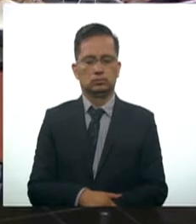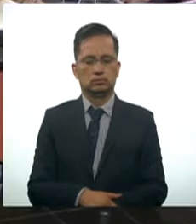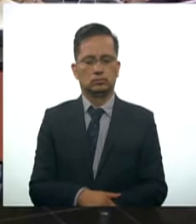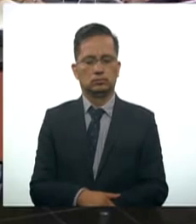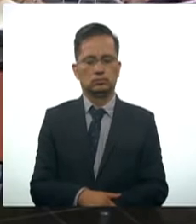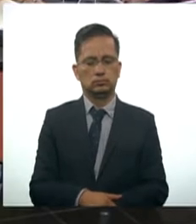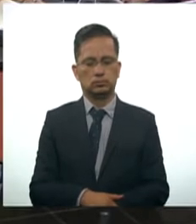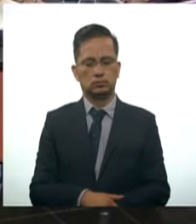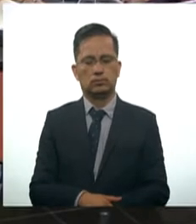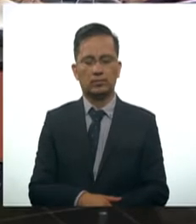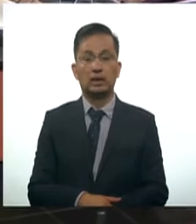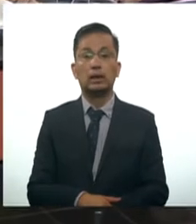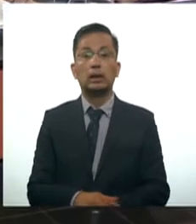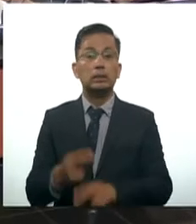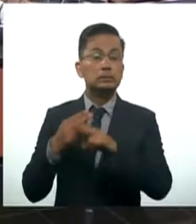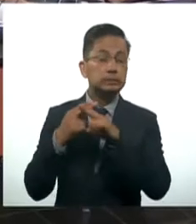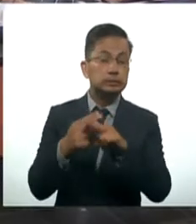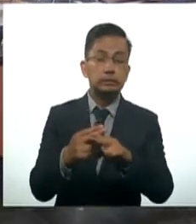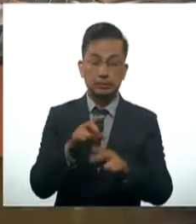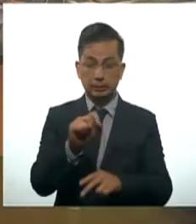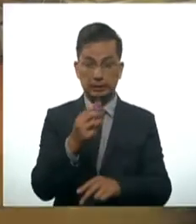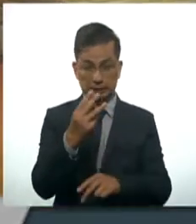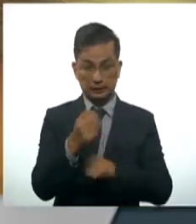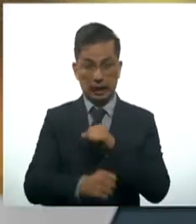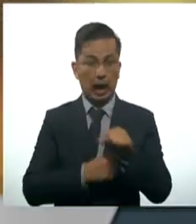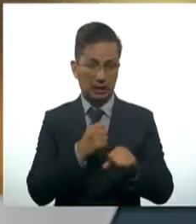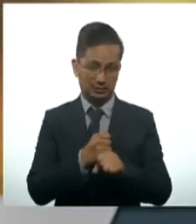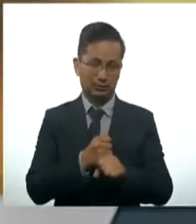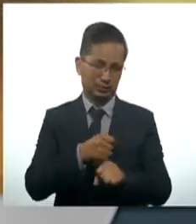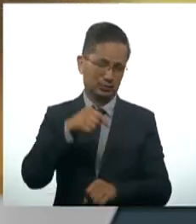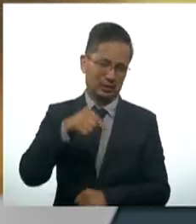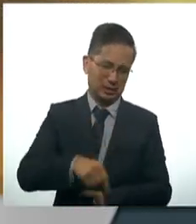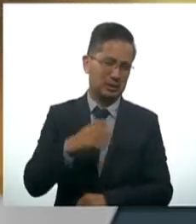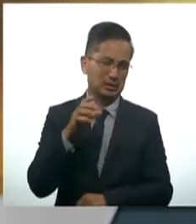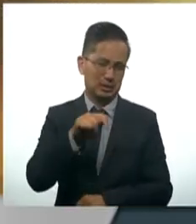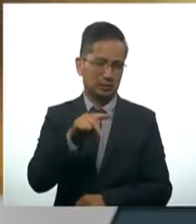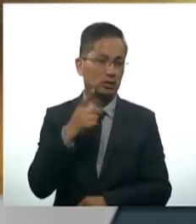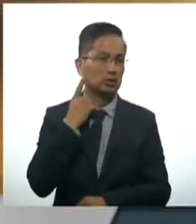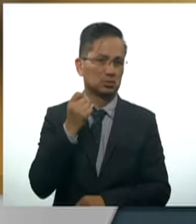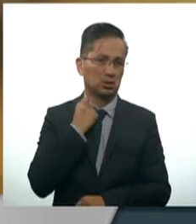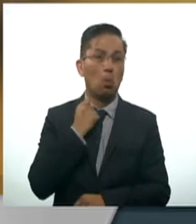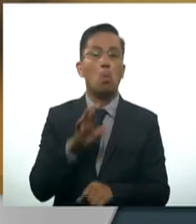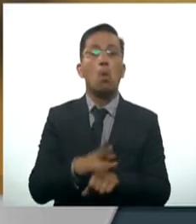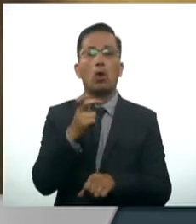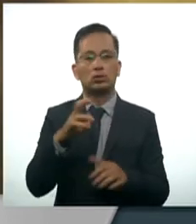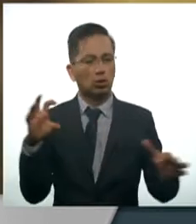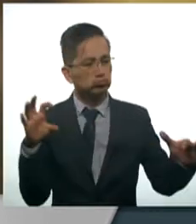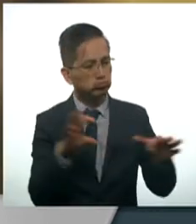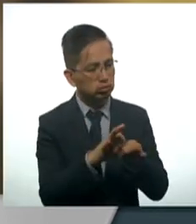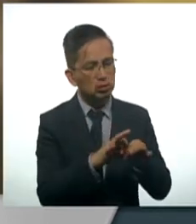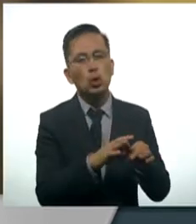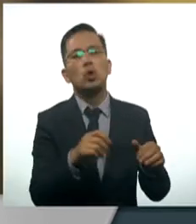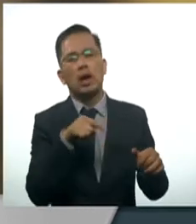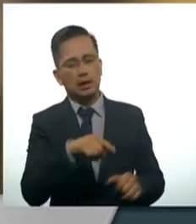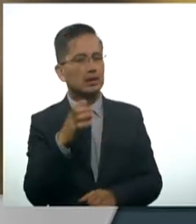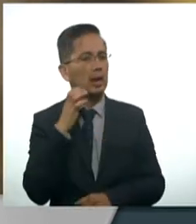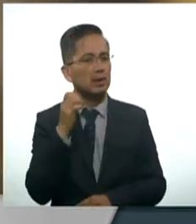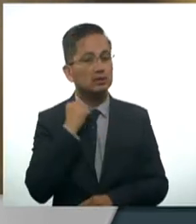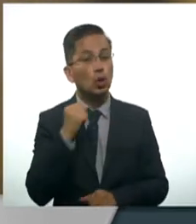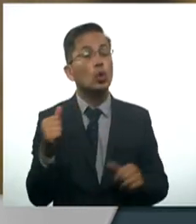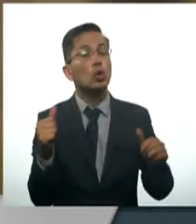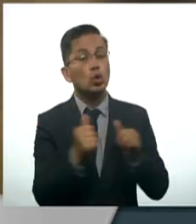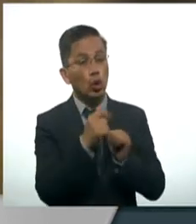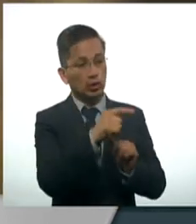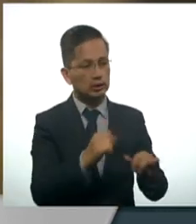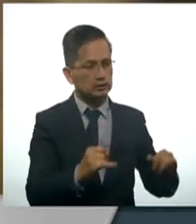En el marco del 23 aniversario del Canal del Congreso, el Senado de la República, a través de la Comisión Bicameral del Canal del Congreso, el Instituto